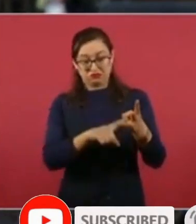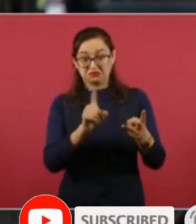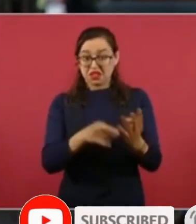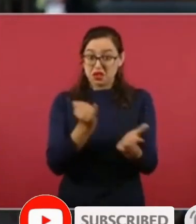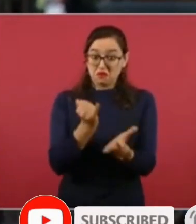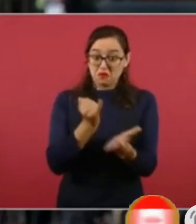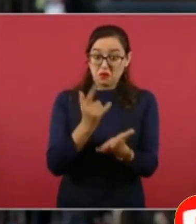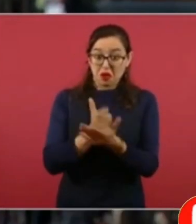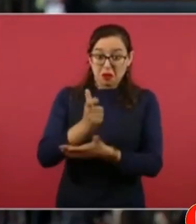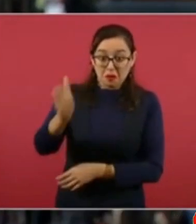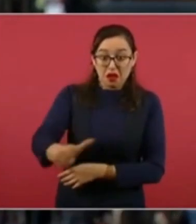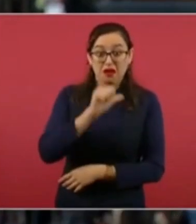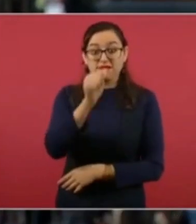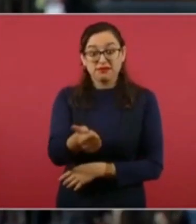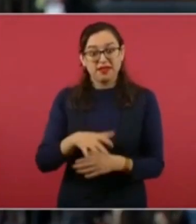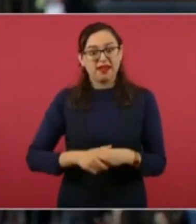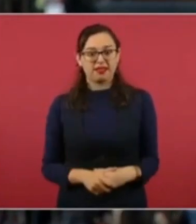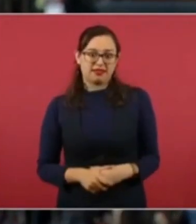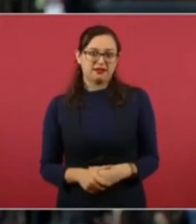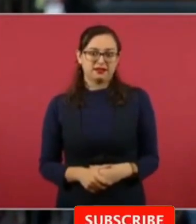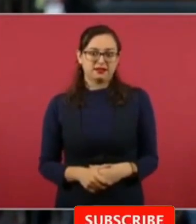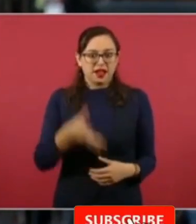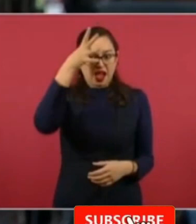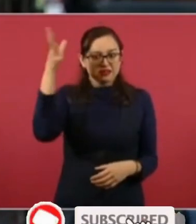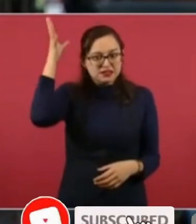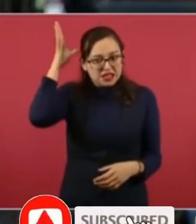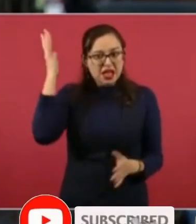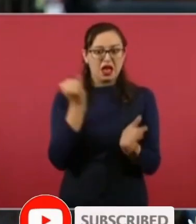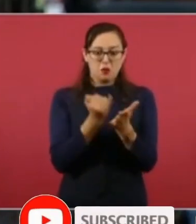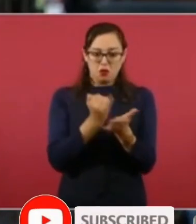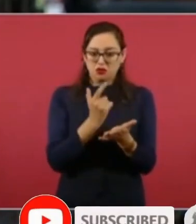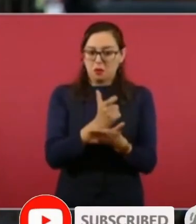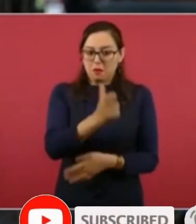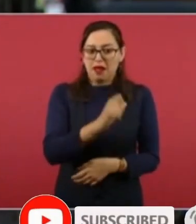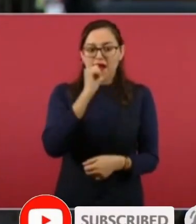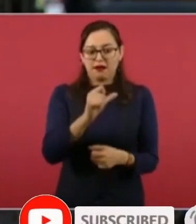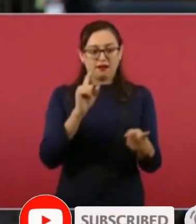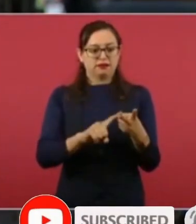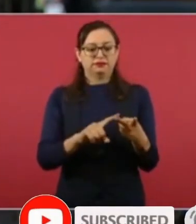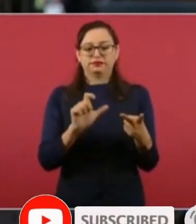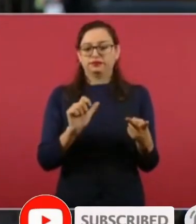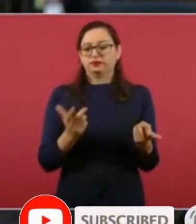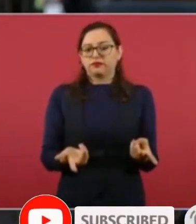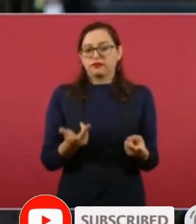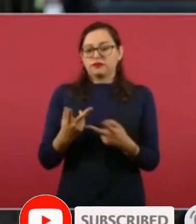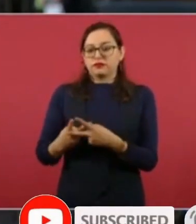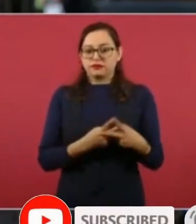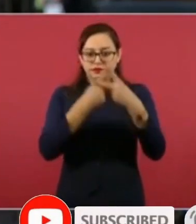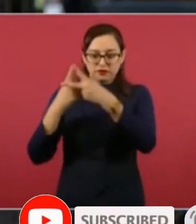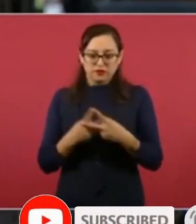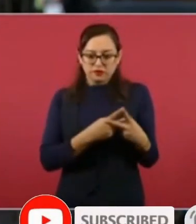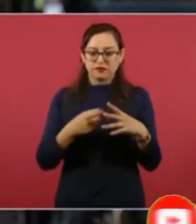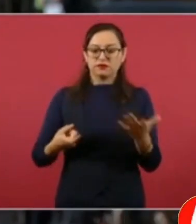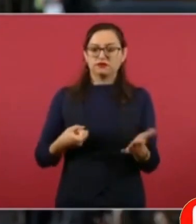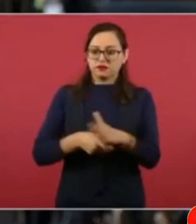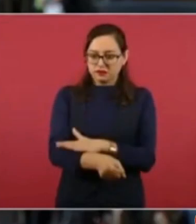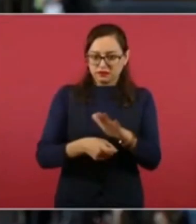debe Televisa mencionado en los audios de Alito y los medios presuntamente chayoteados por García Luna